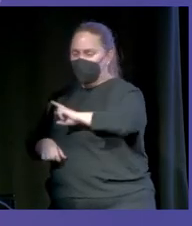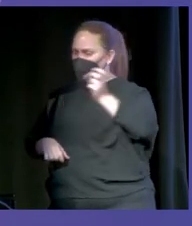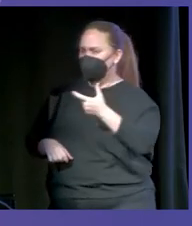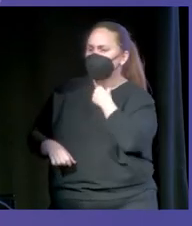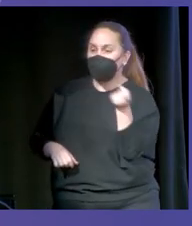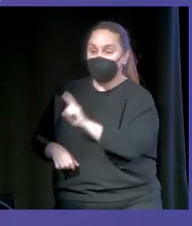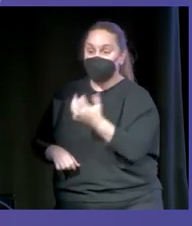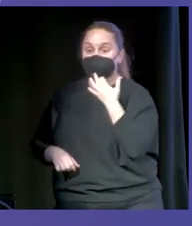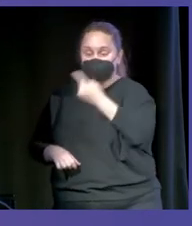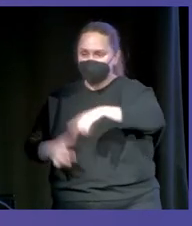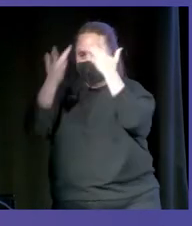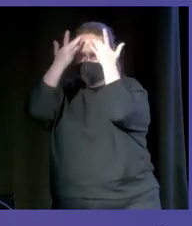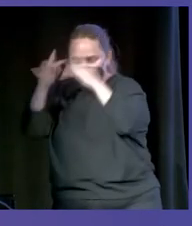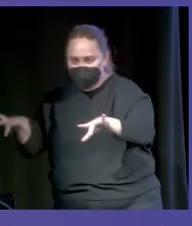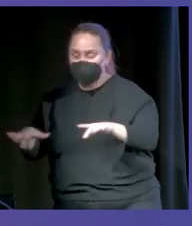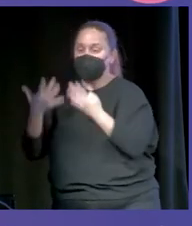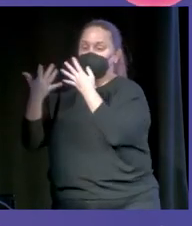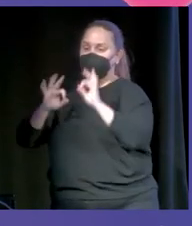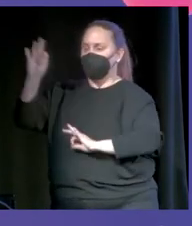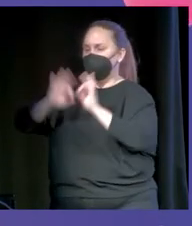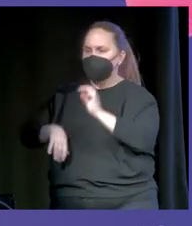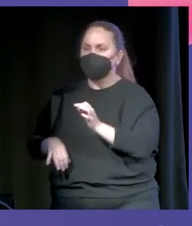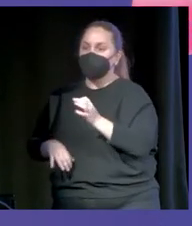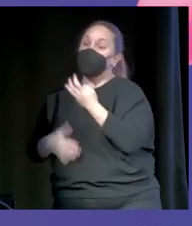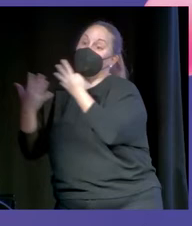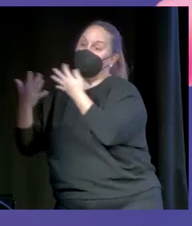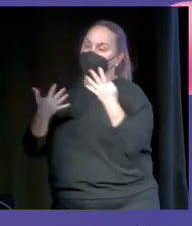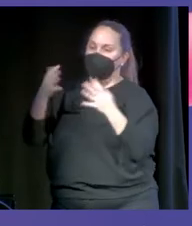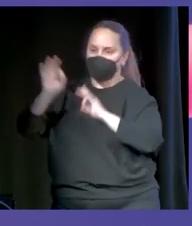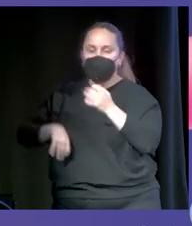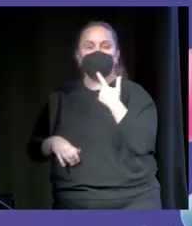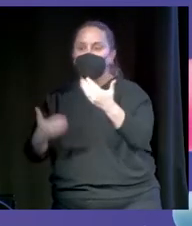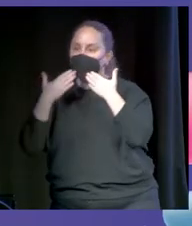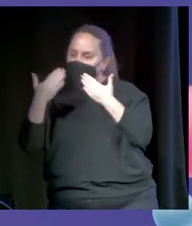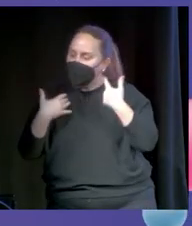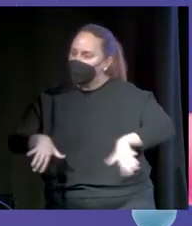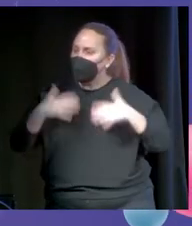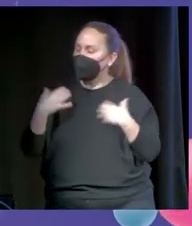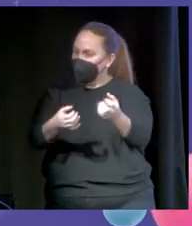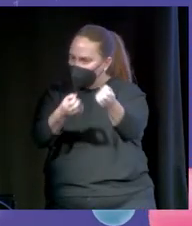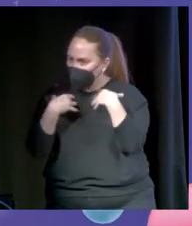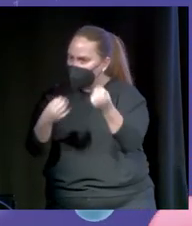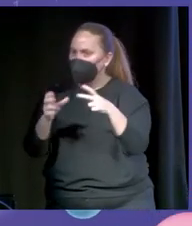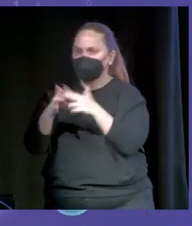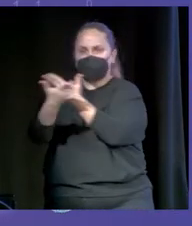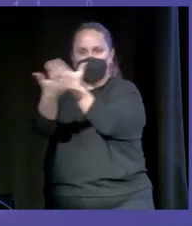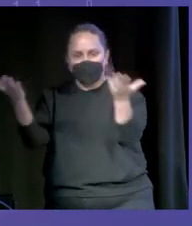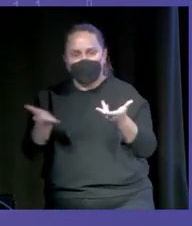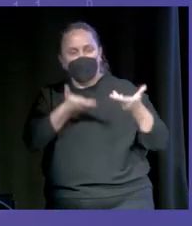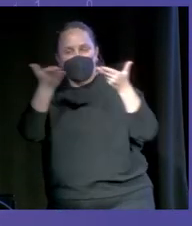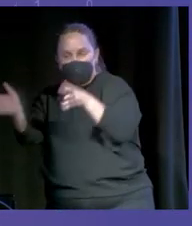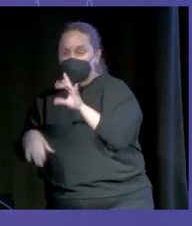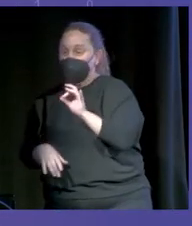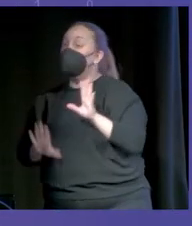99% de la gente le vais a gustar mucho. 99% os van a agradecer porque estáis haciendo una labor social, estáis ayudando a la gente con vuestros